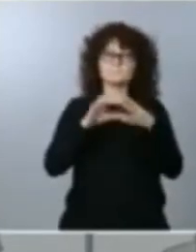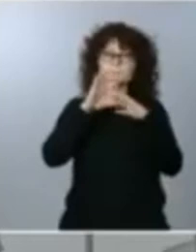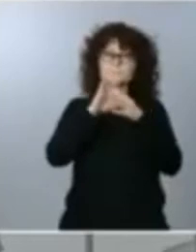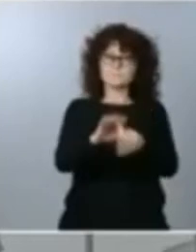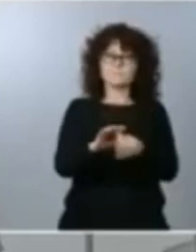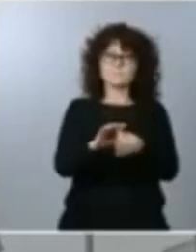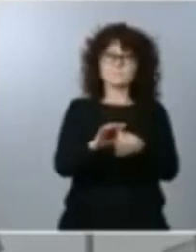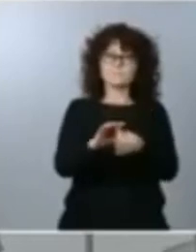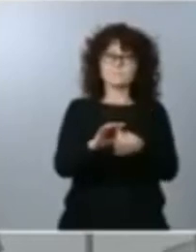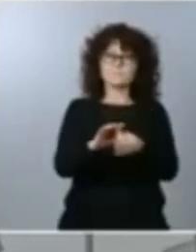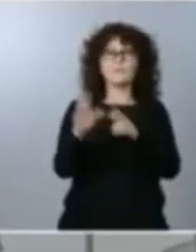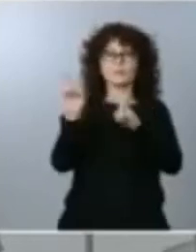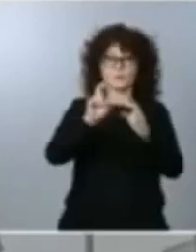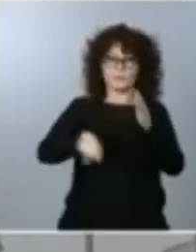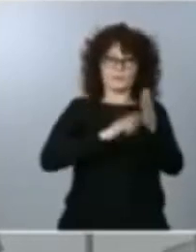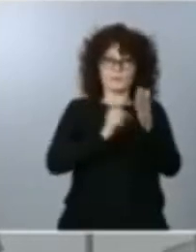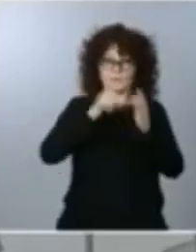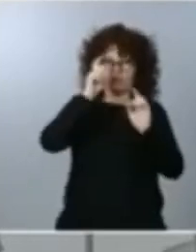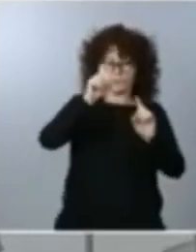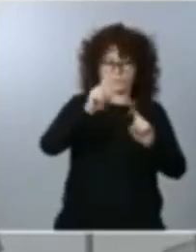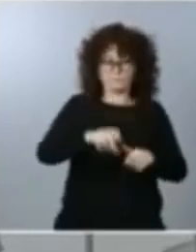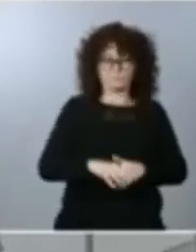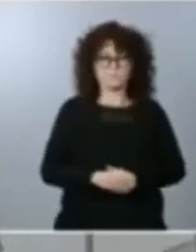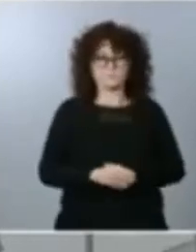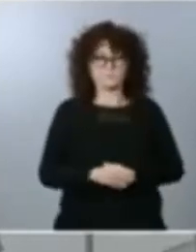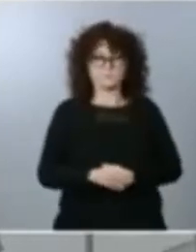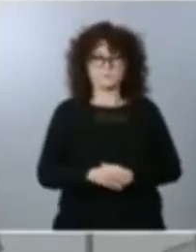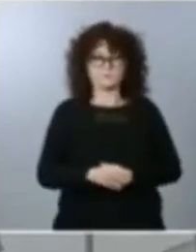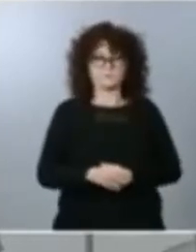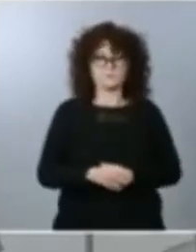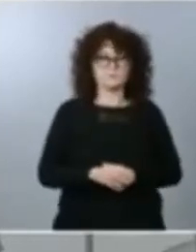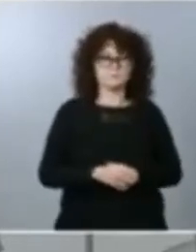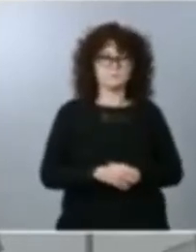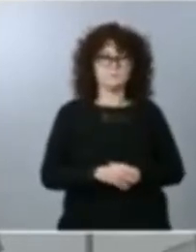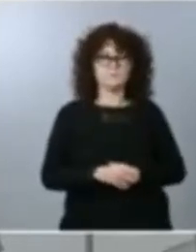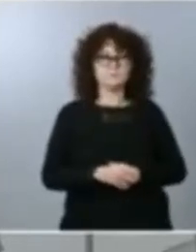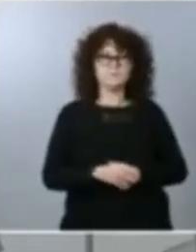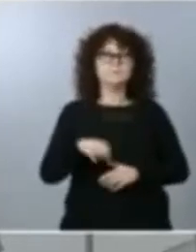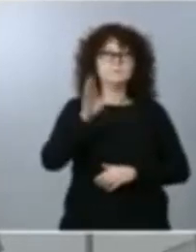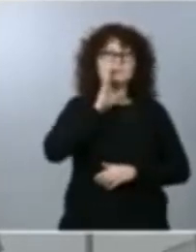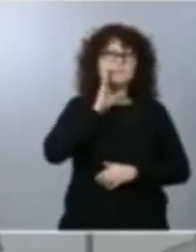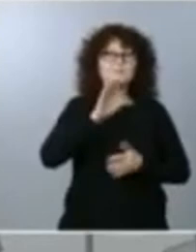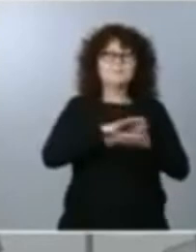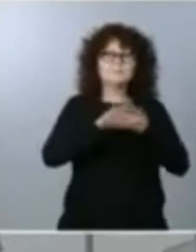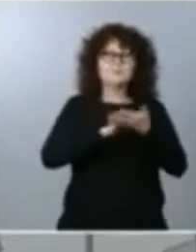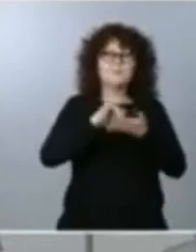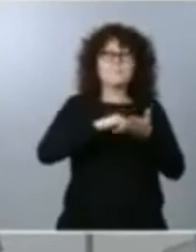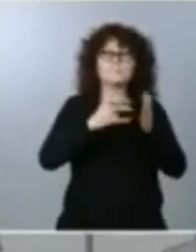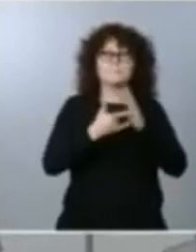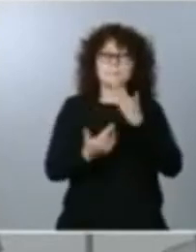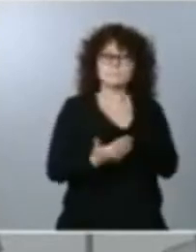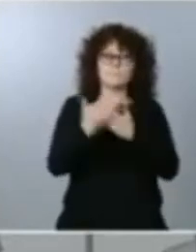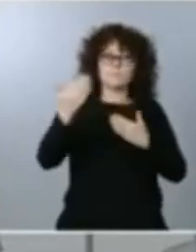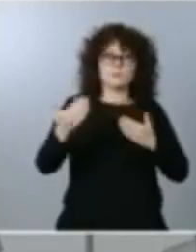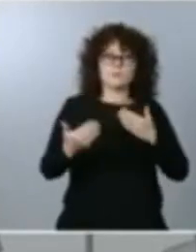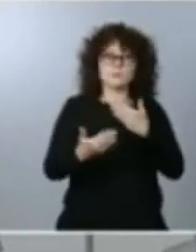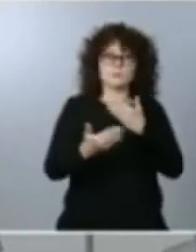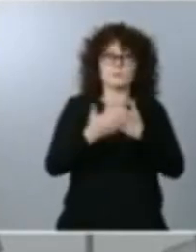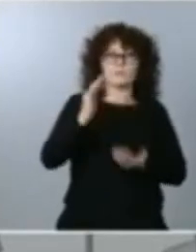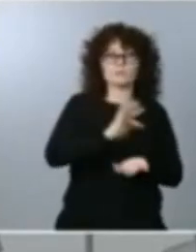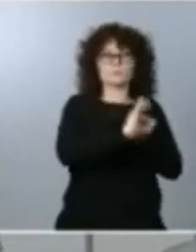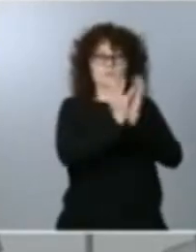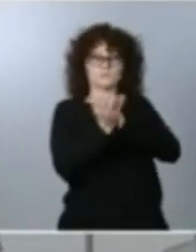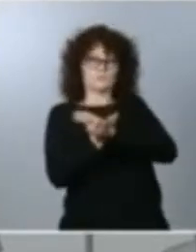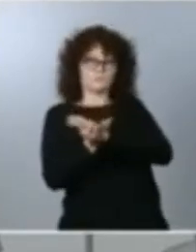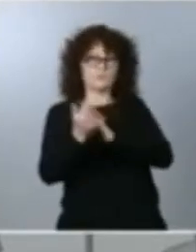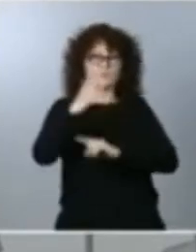ley educativa antes he hecho referencia al plan de modernización de transformación y de resiliencia de